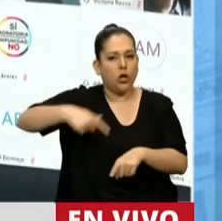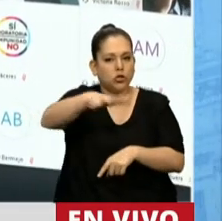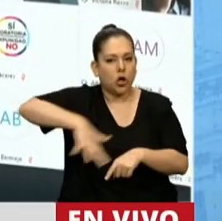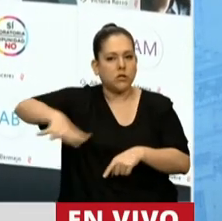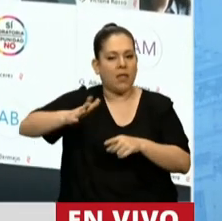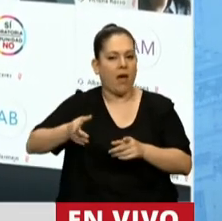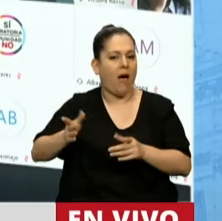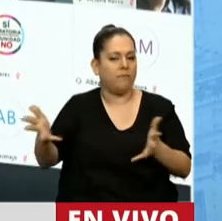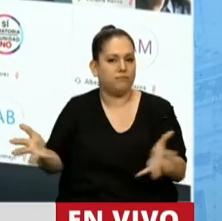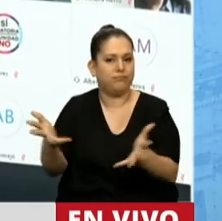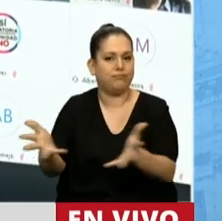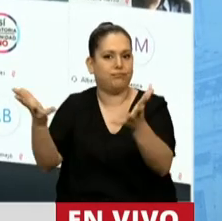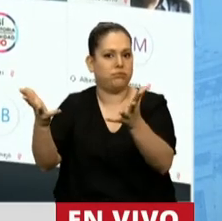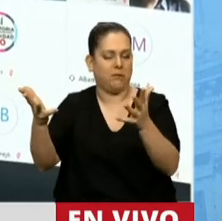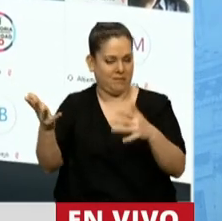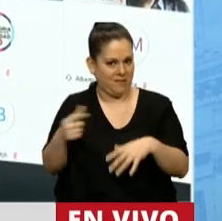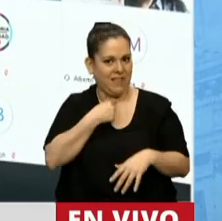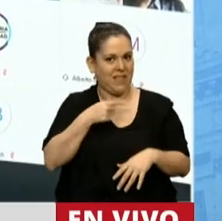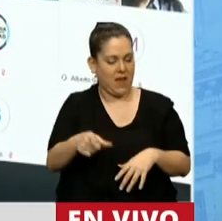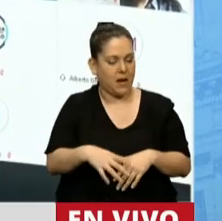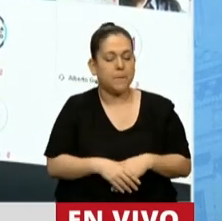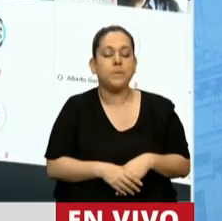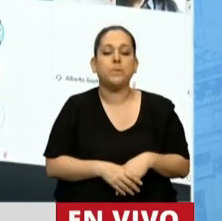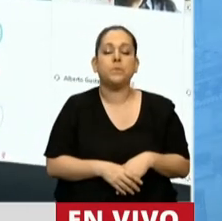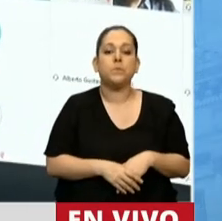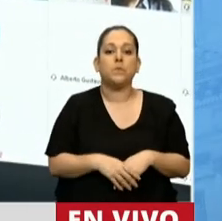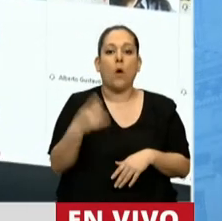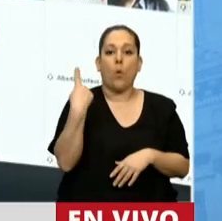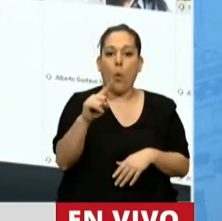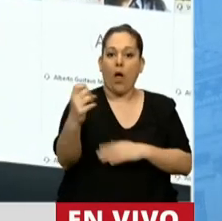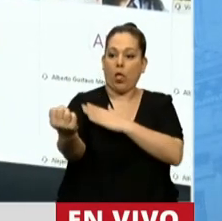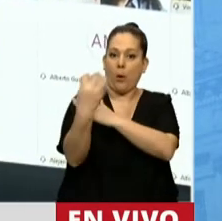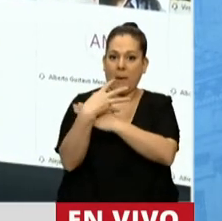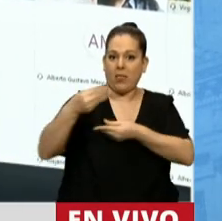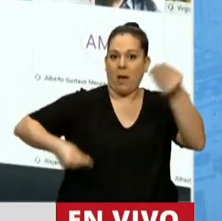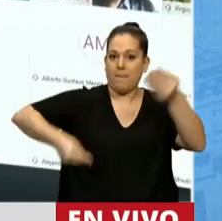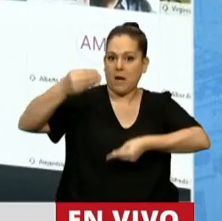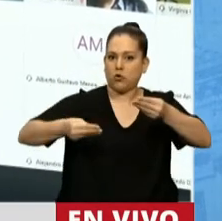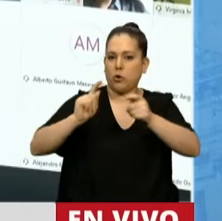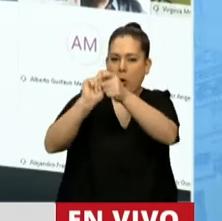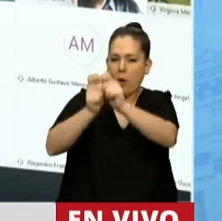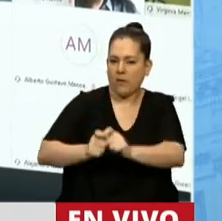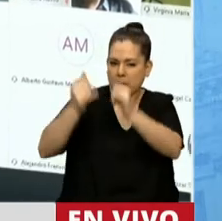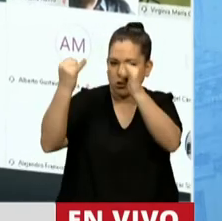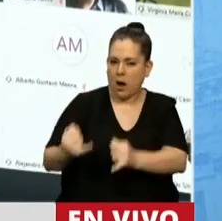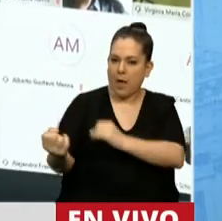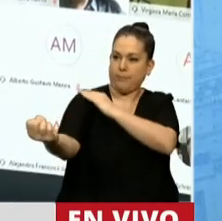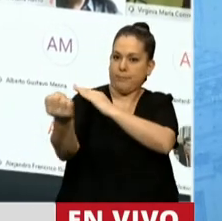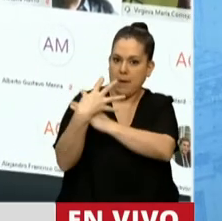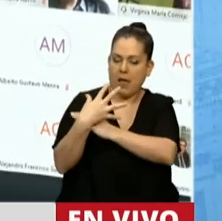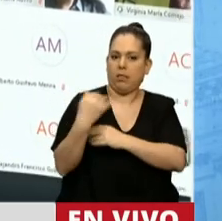Y el enviar este presupuesto modificado y la urgencia de que...